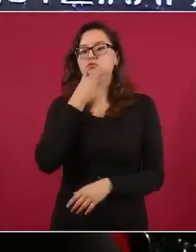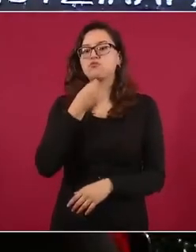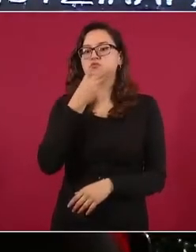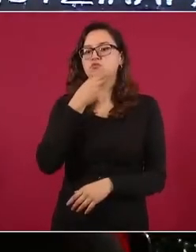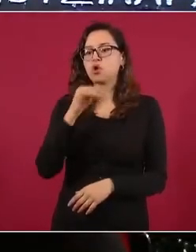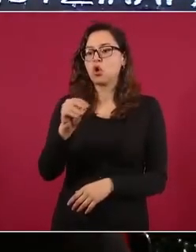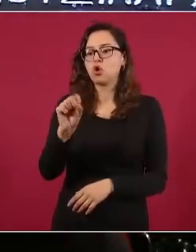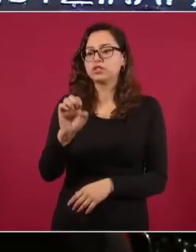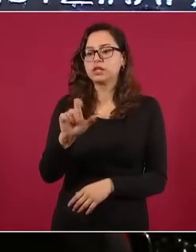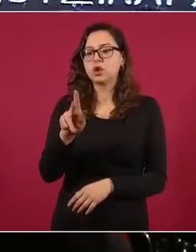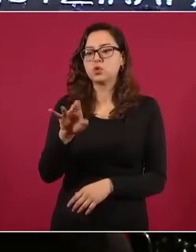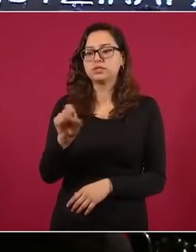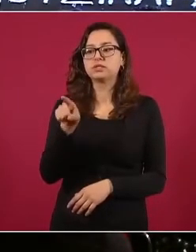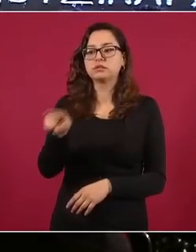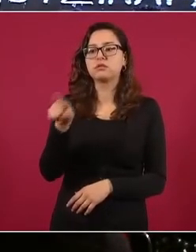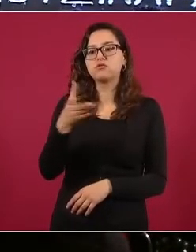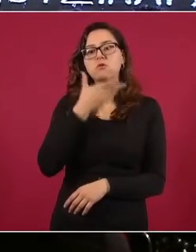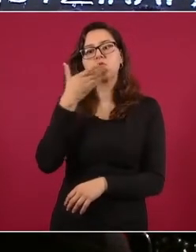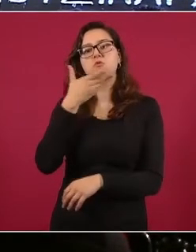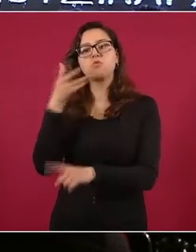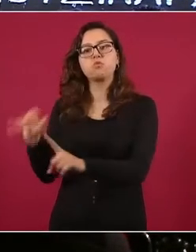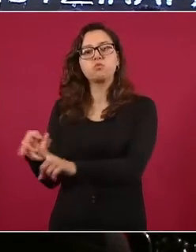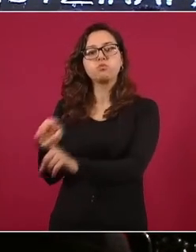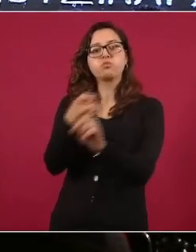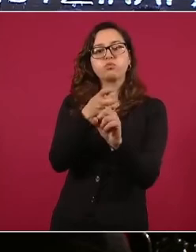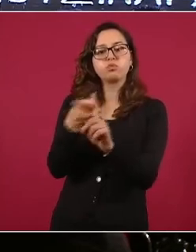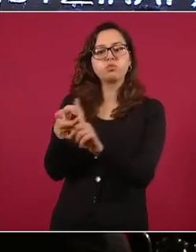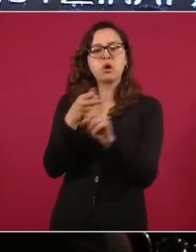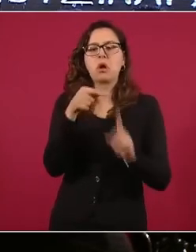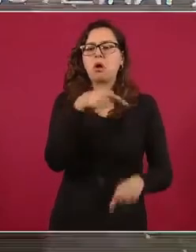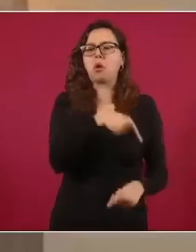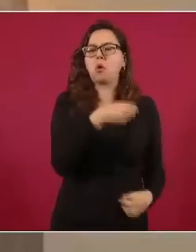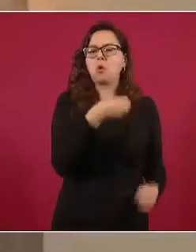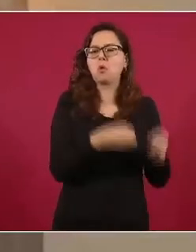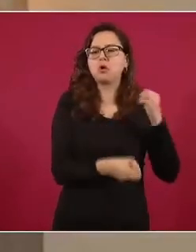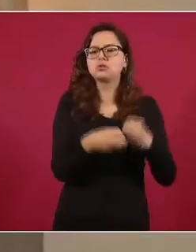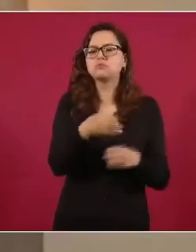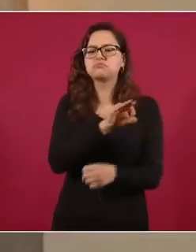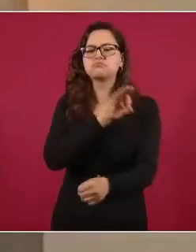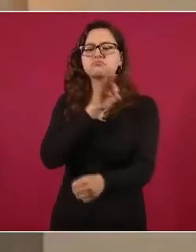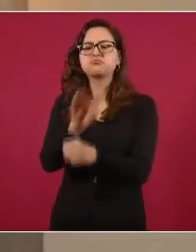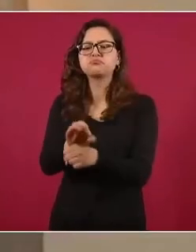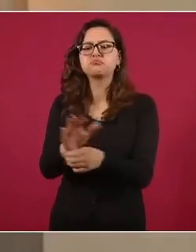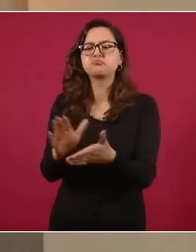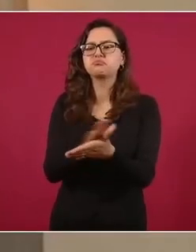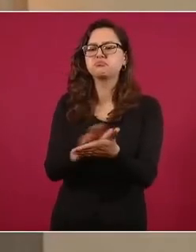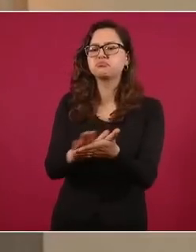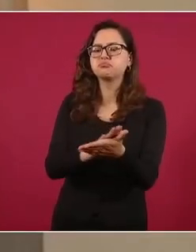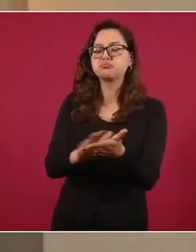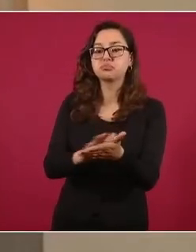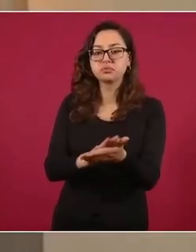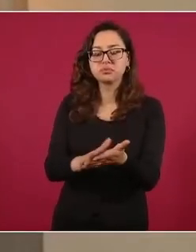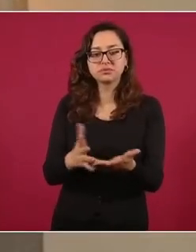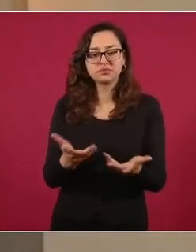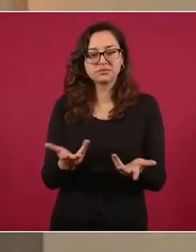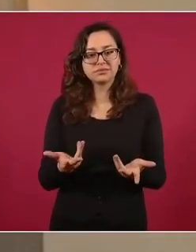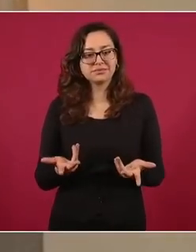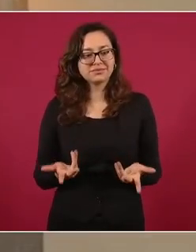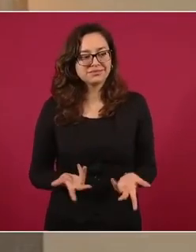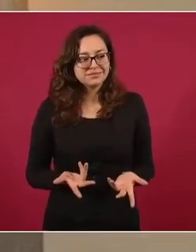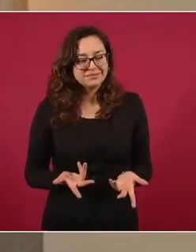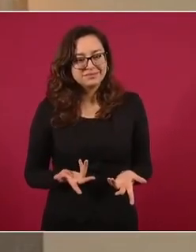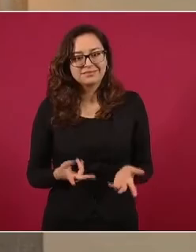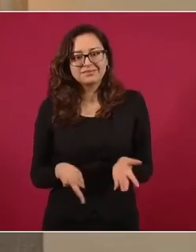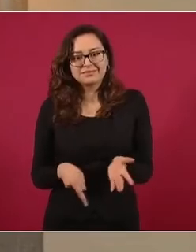de secuestro y quien también sigue compurgando prisión por otros delitos, pero en total